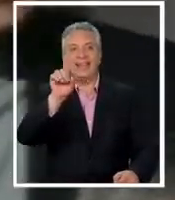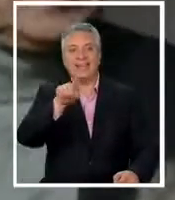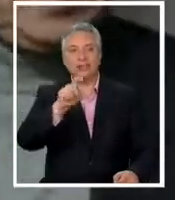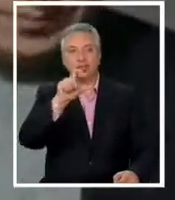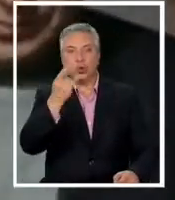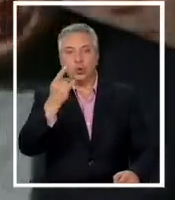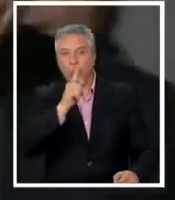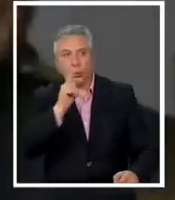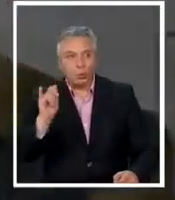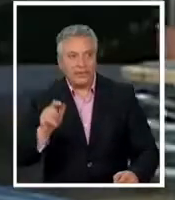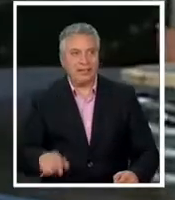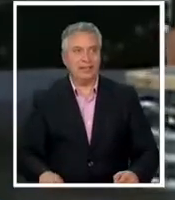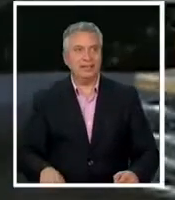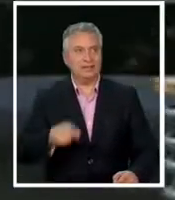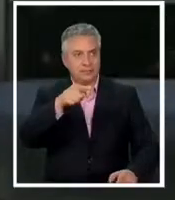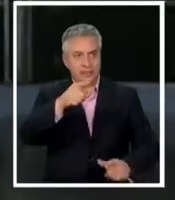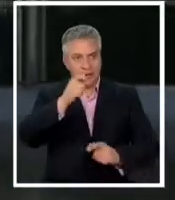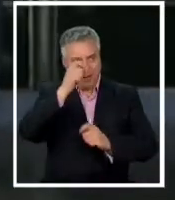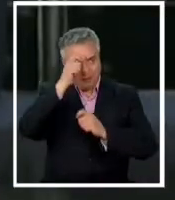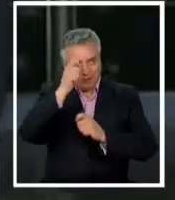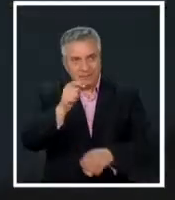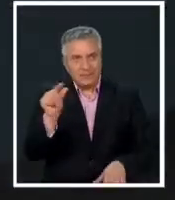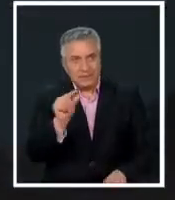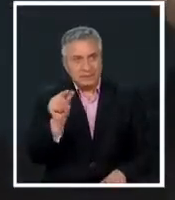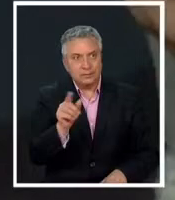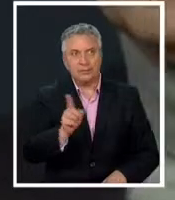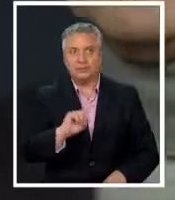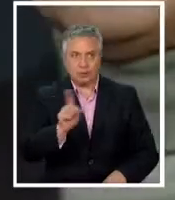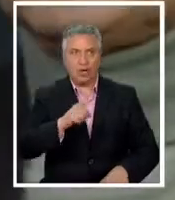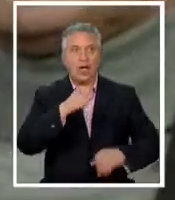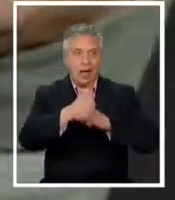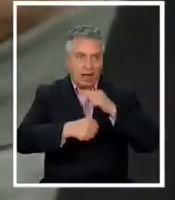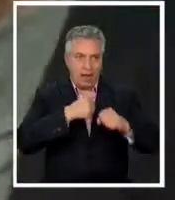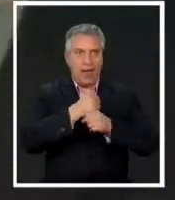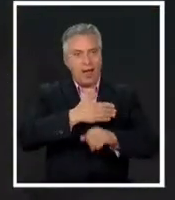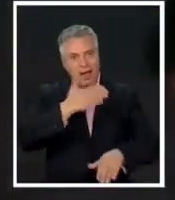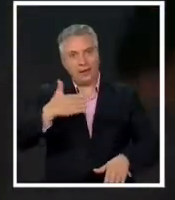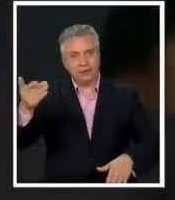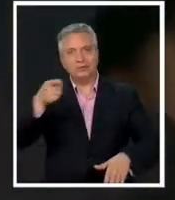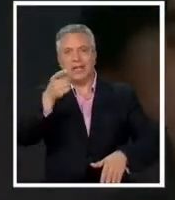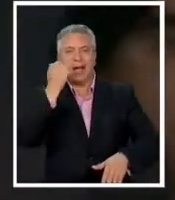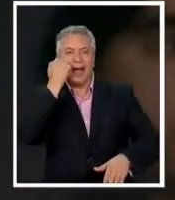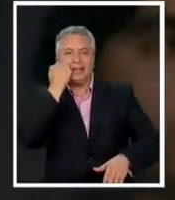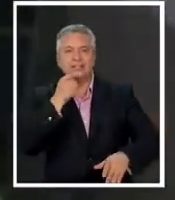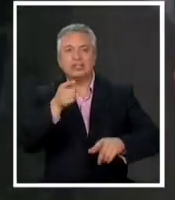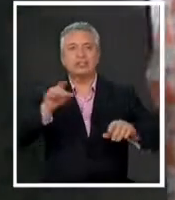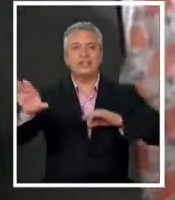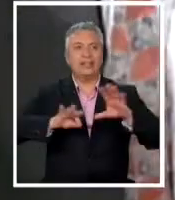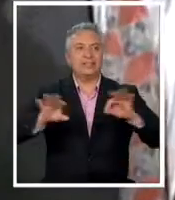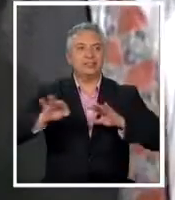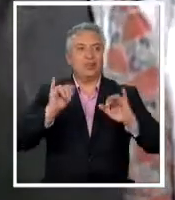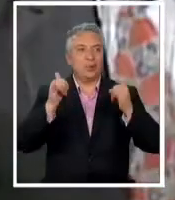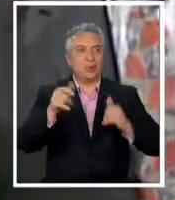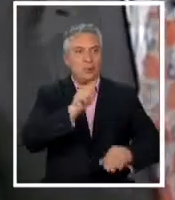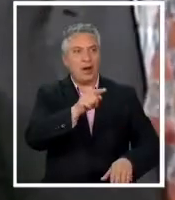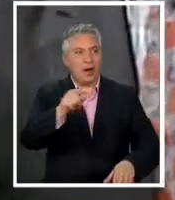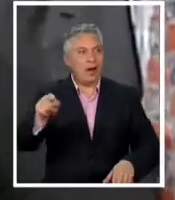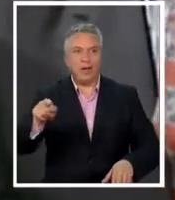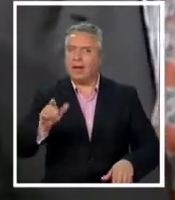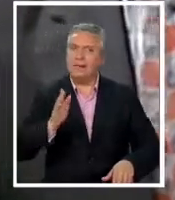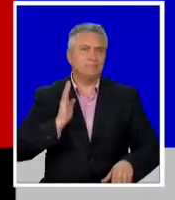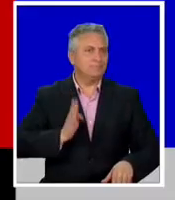pero este reconocimiento no fue momentáneo pasan los años y el cariño por esa selección por esos jugadores sigue